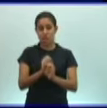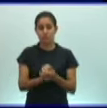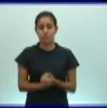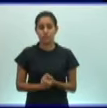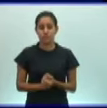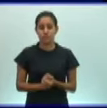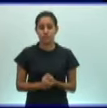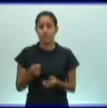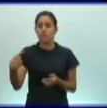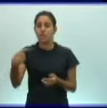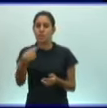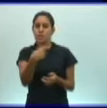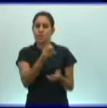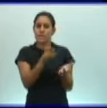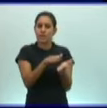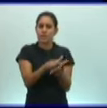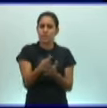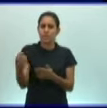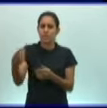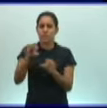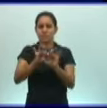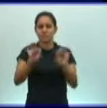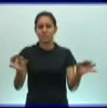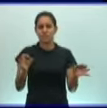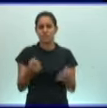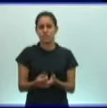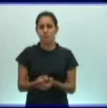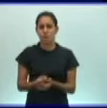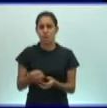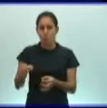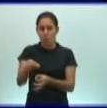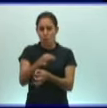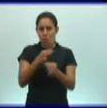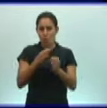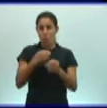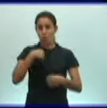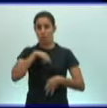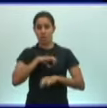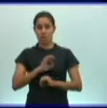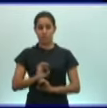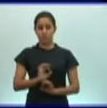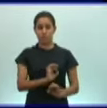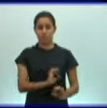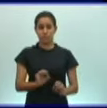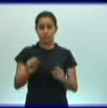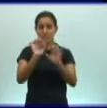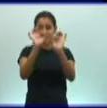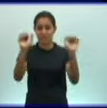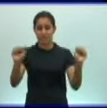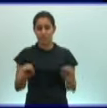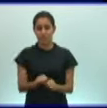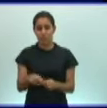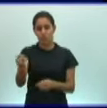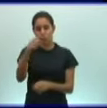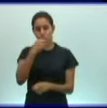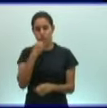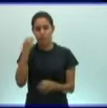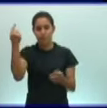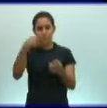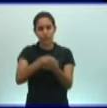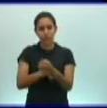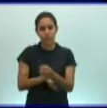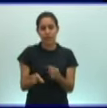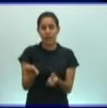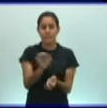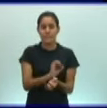nematermintos en nivel de organización en cuanto a órganos y sistemas de órganos. Les decía que ustedes pueden profundizar de la página 76